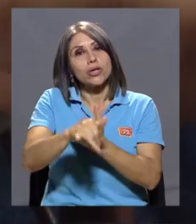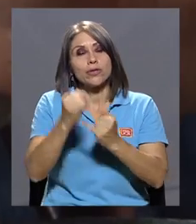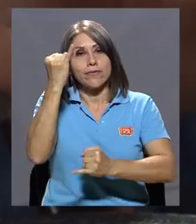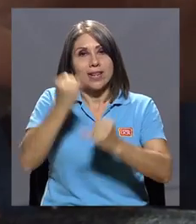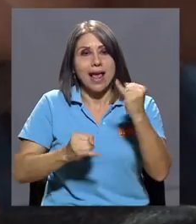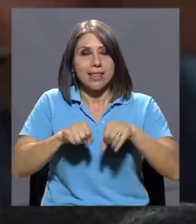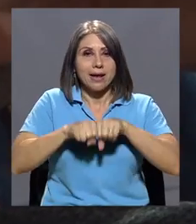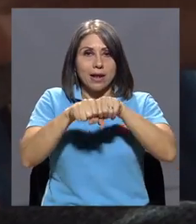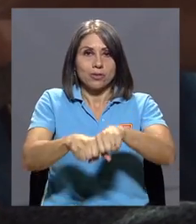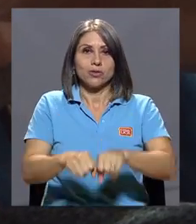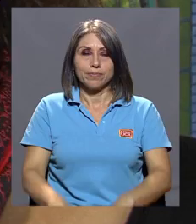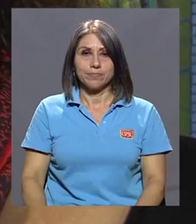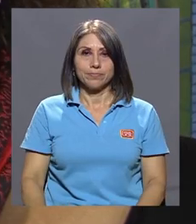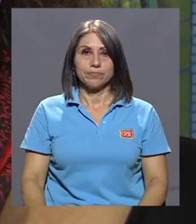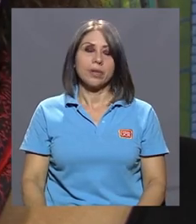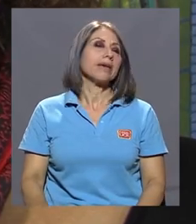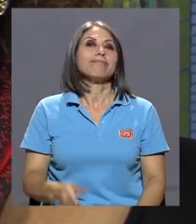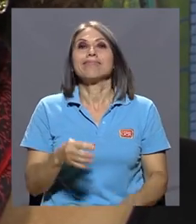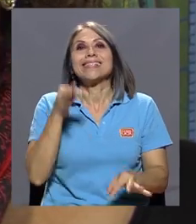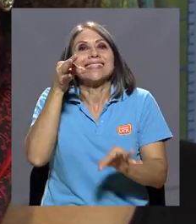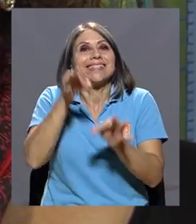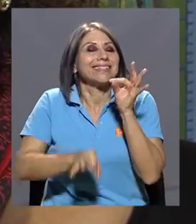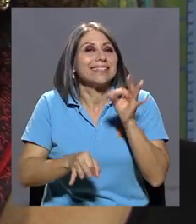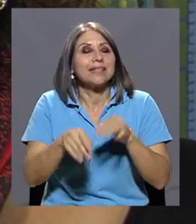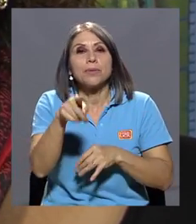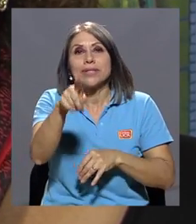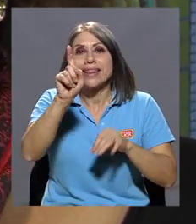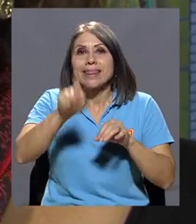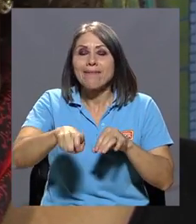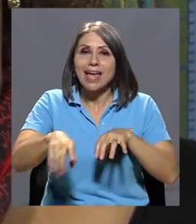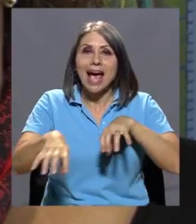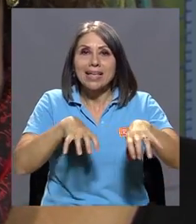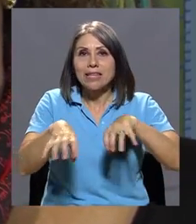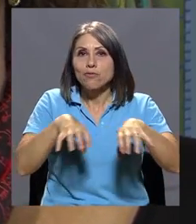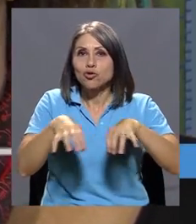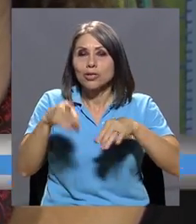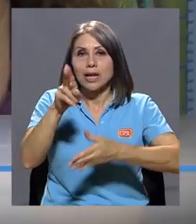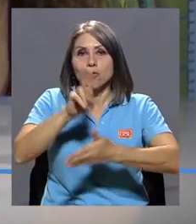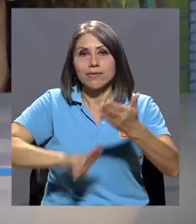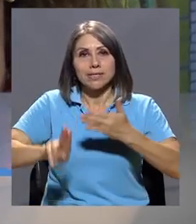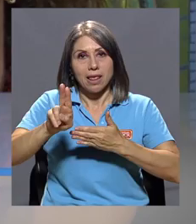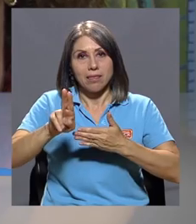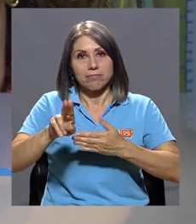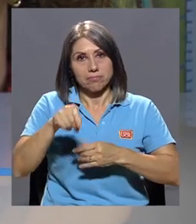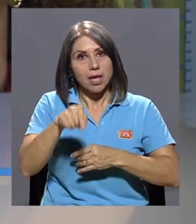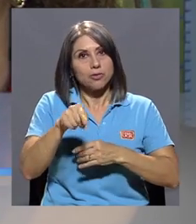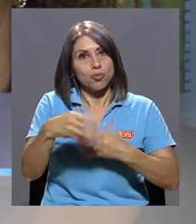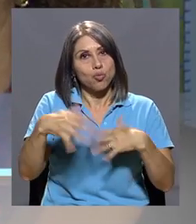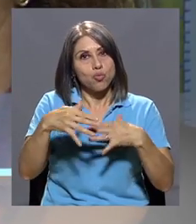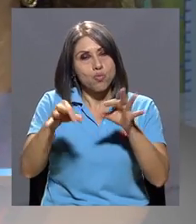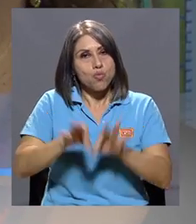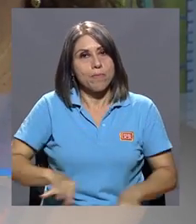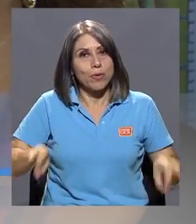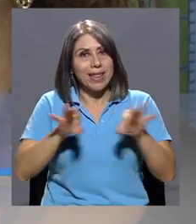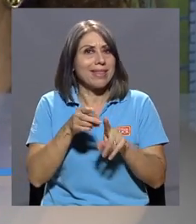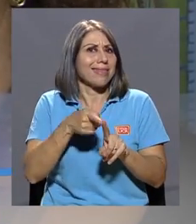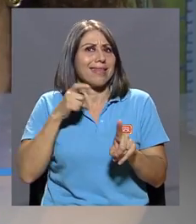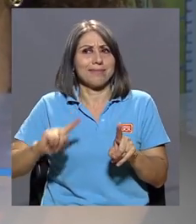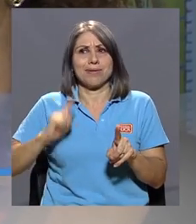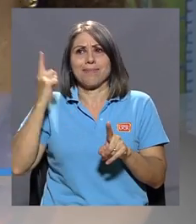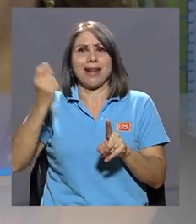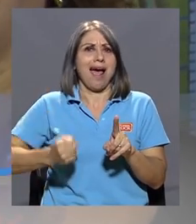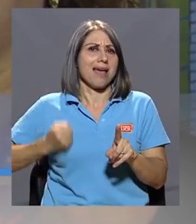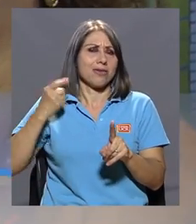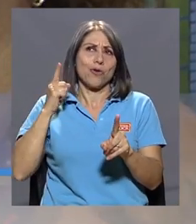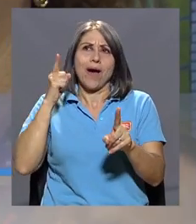graduación. Sencillamente tienen que estar activos en la universidad, es muy importante, y pueden entrar desde el primer